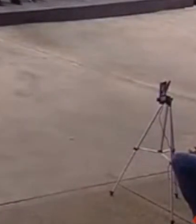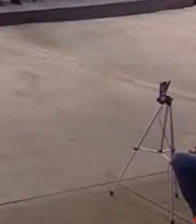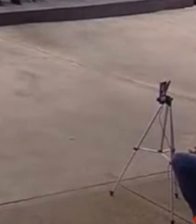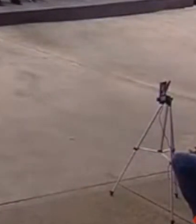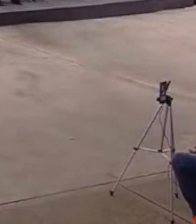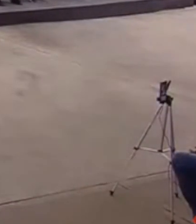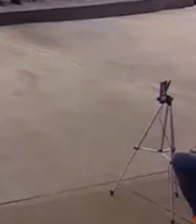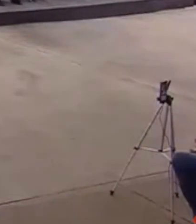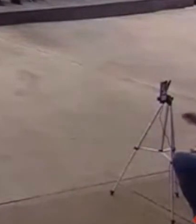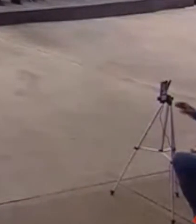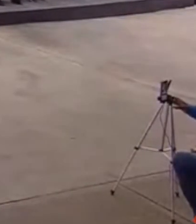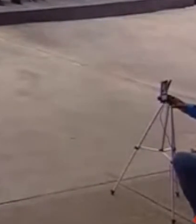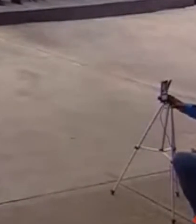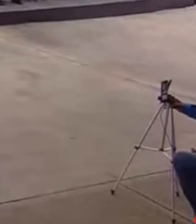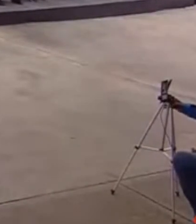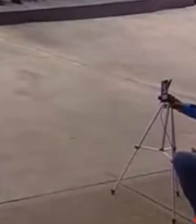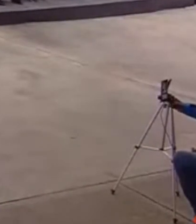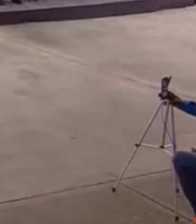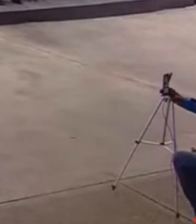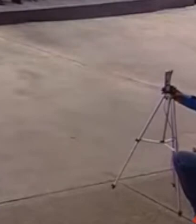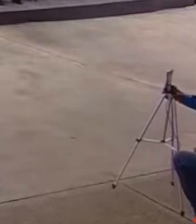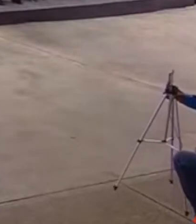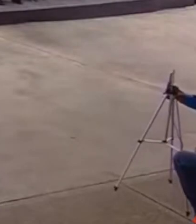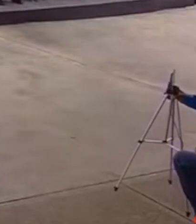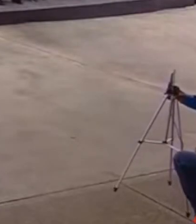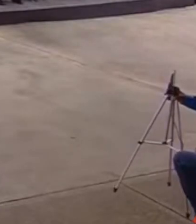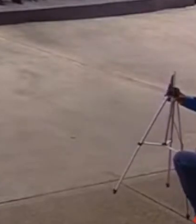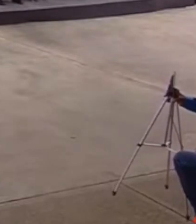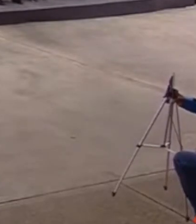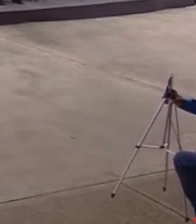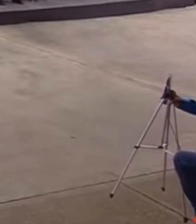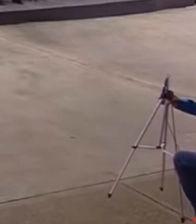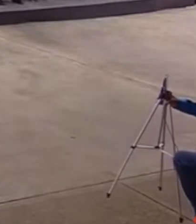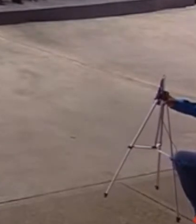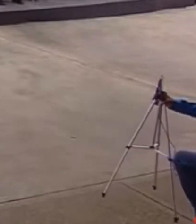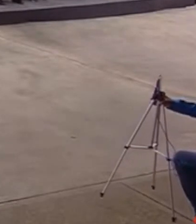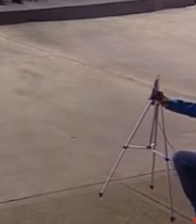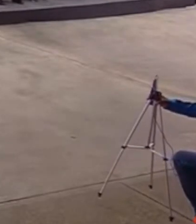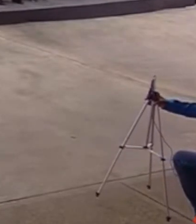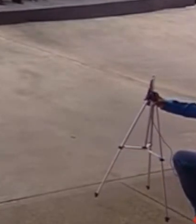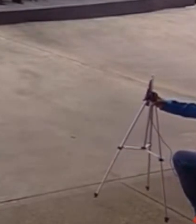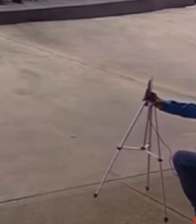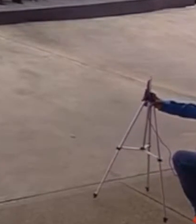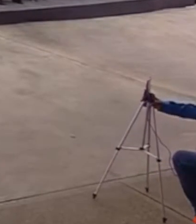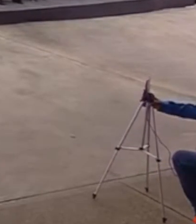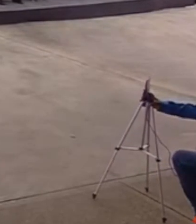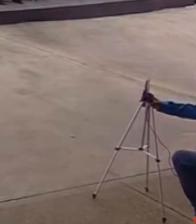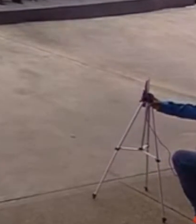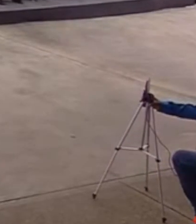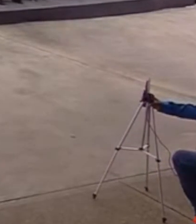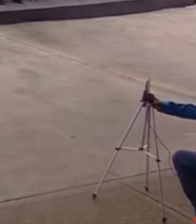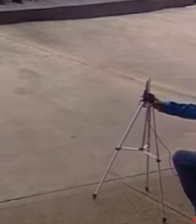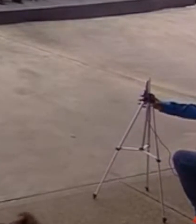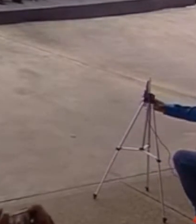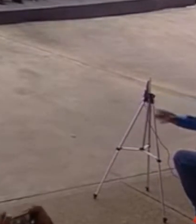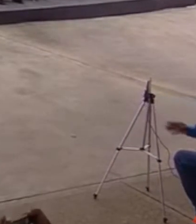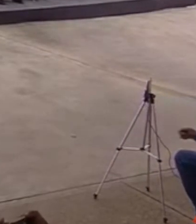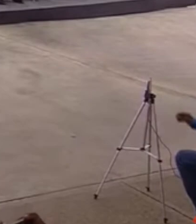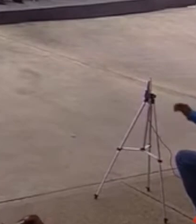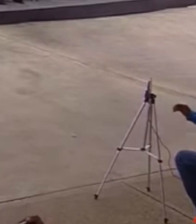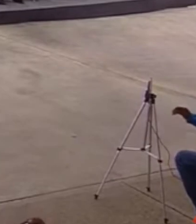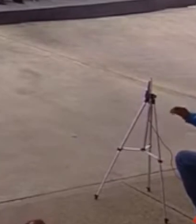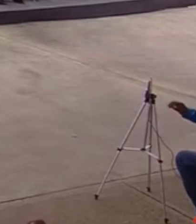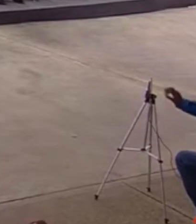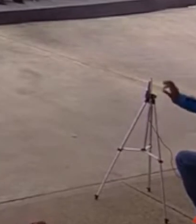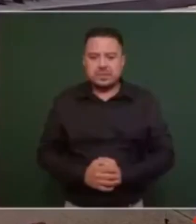En lo que se refiere al abastecimiento de gasolina y diésel, al día de hoy se encuentran en operación 66